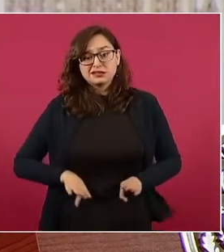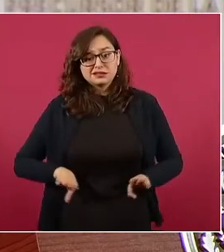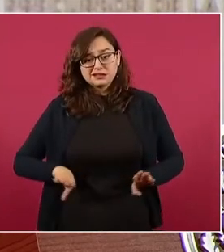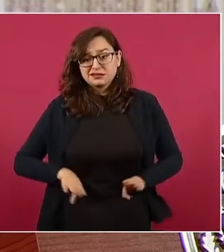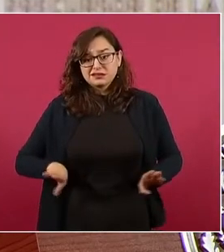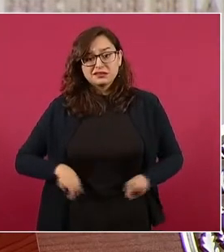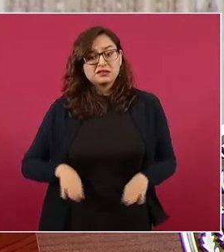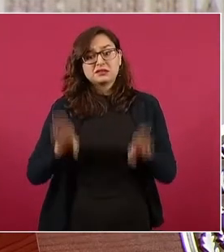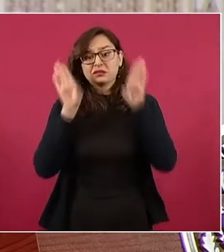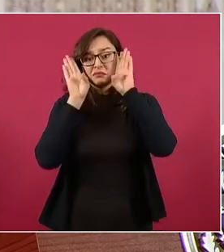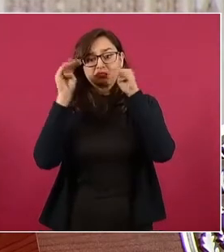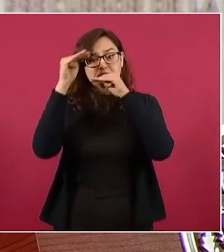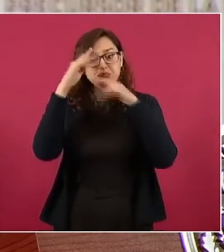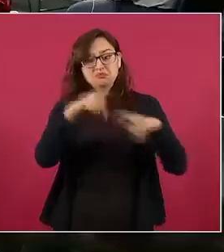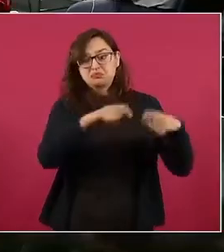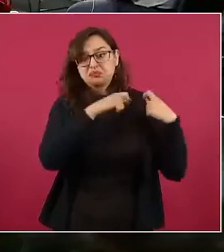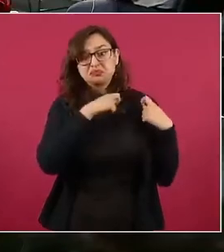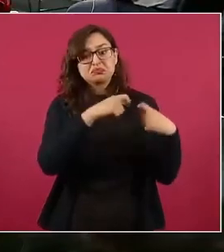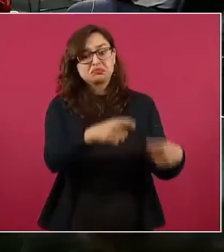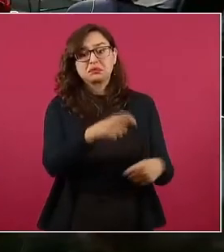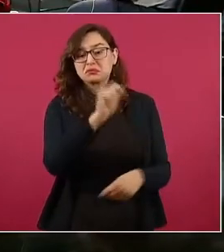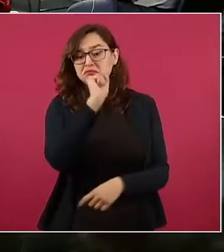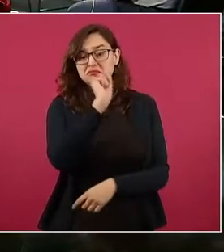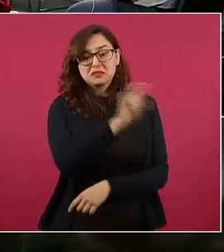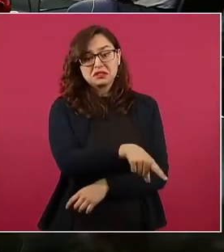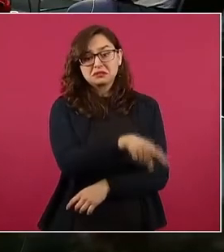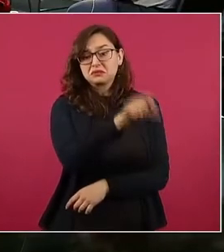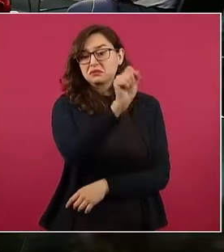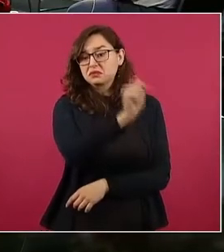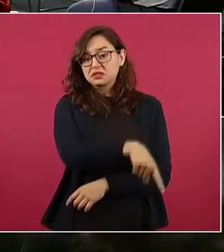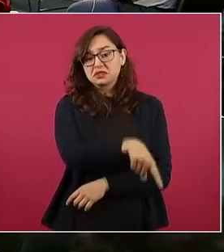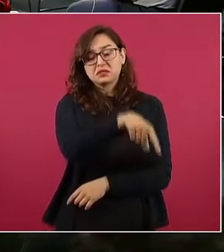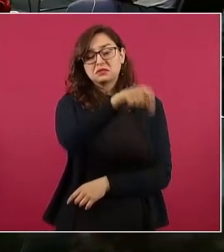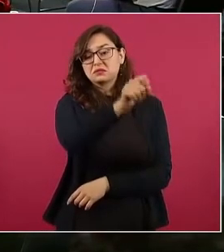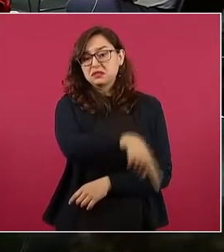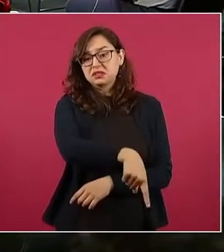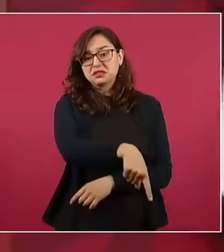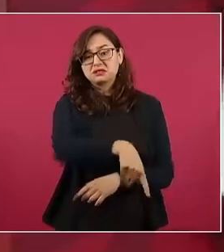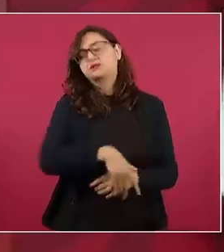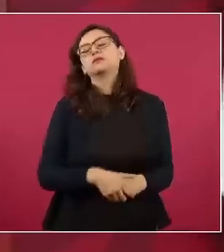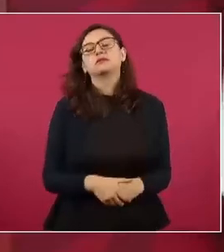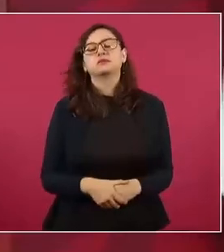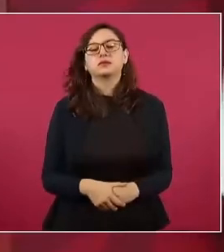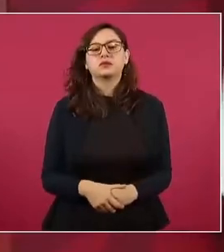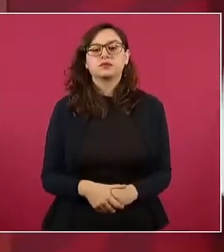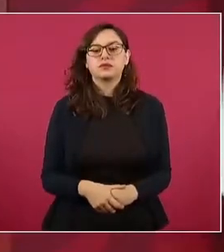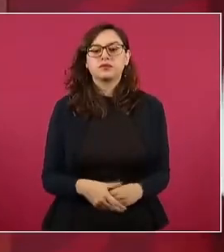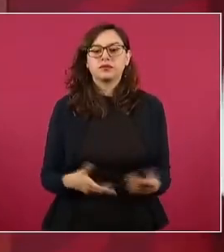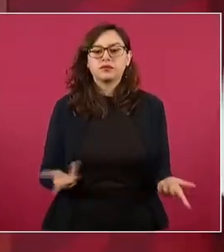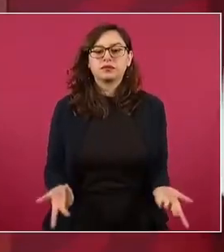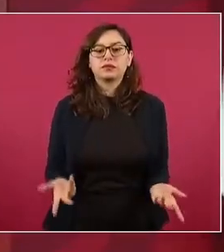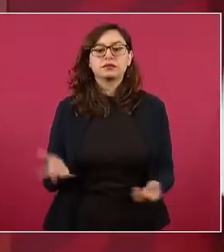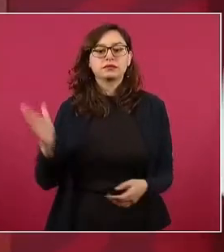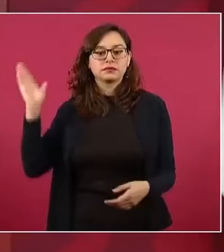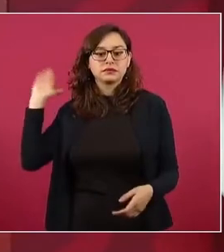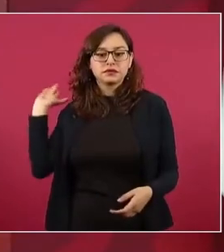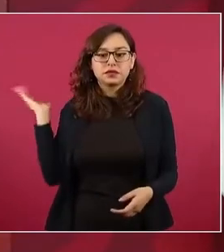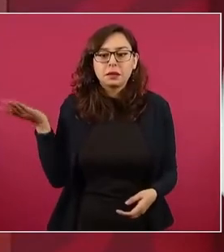conservadurismo, la manera como maltratan a los meseros,